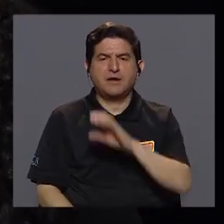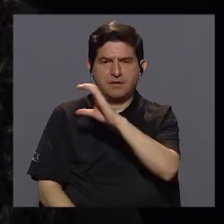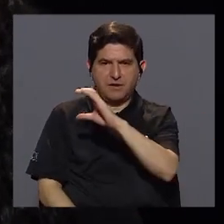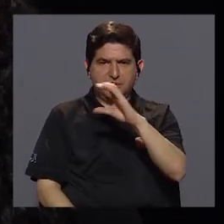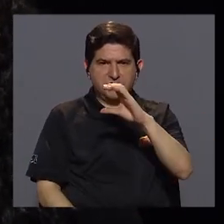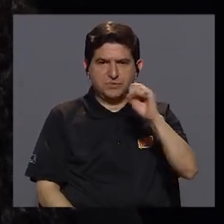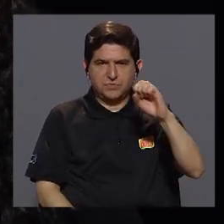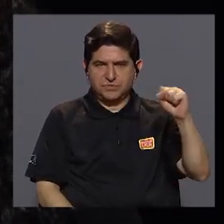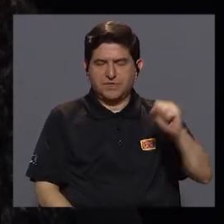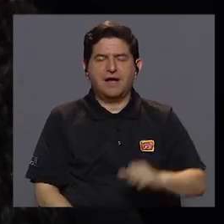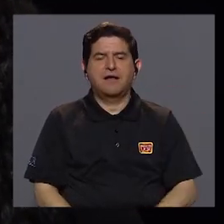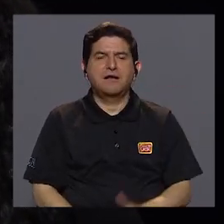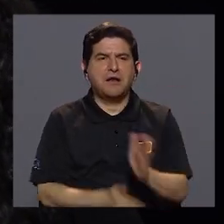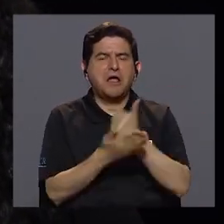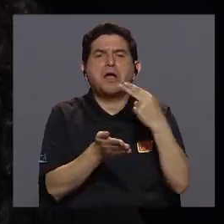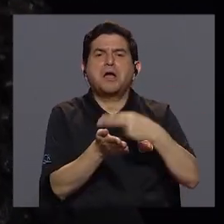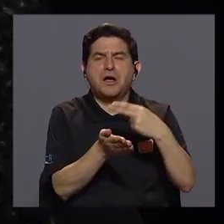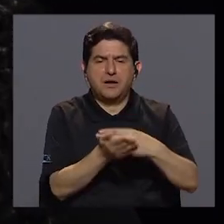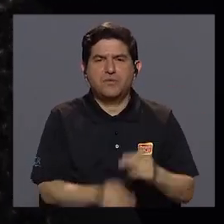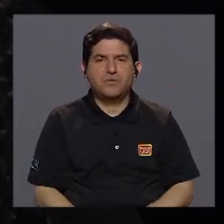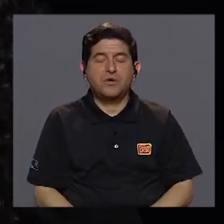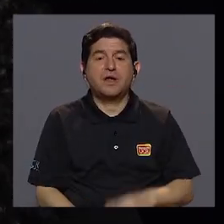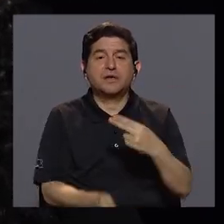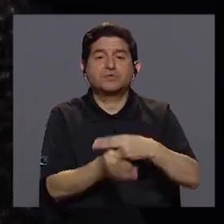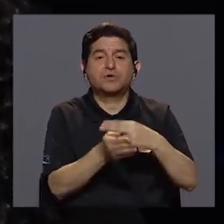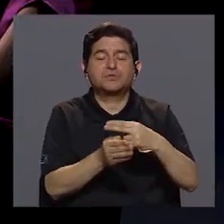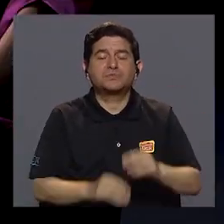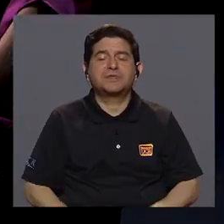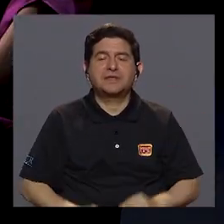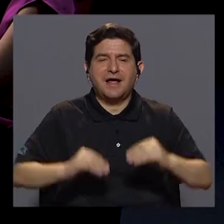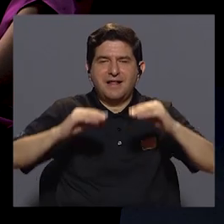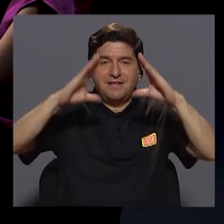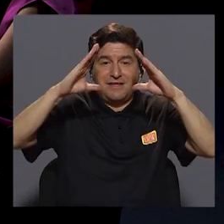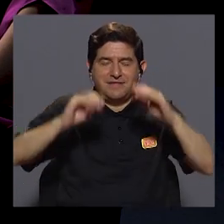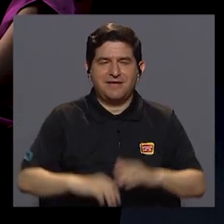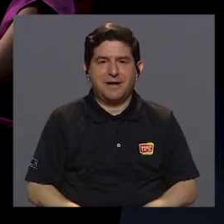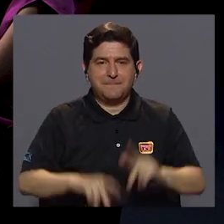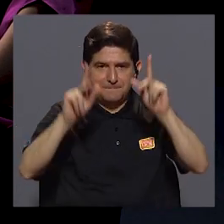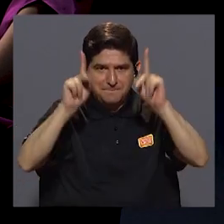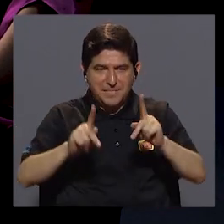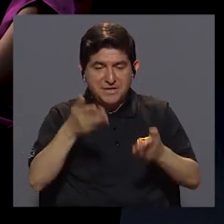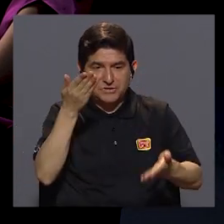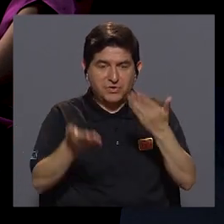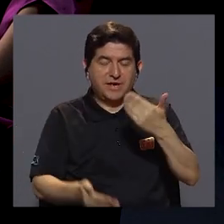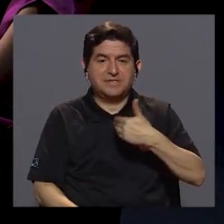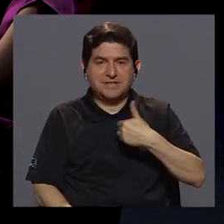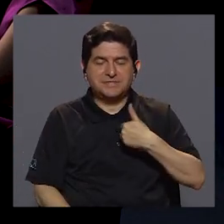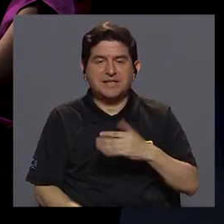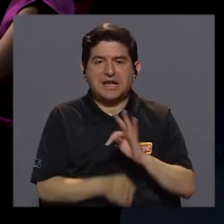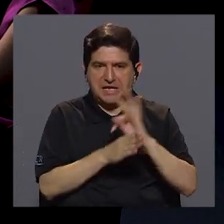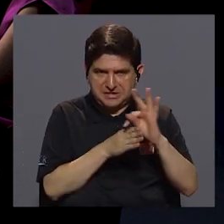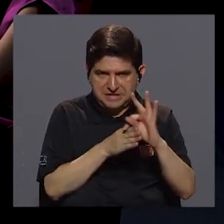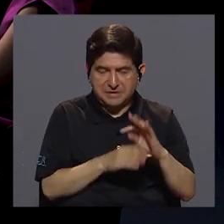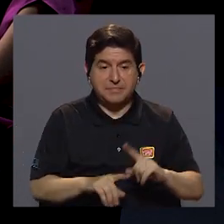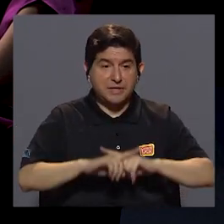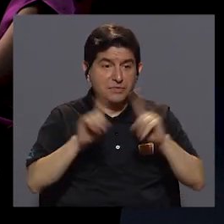Caja Costarricense del Seguro Social en algunos hospitales que se llaman hospital de día. ¿Qué quiere decir esto? Bueno, la persona tal vez tiene que recibir un tratamiento, pero en lugar de